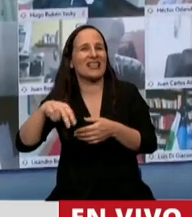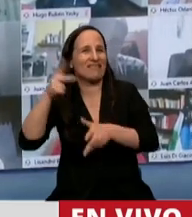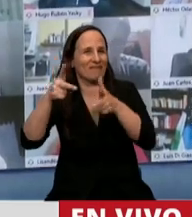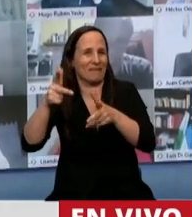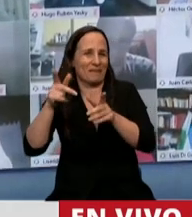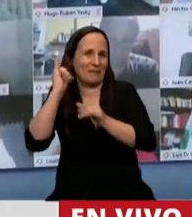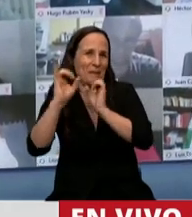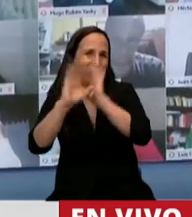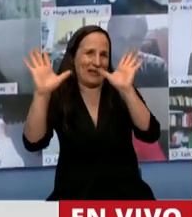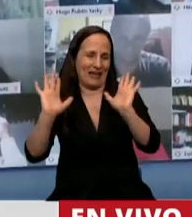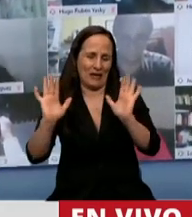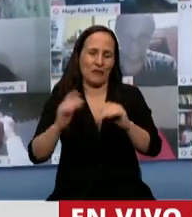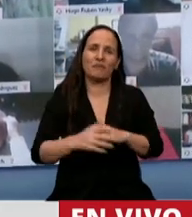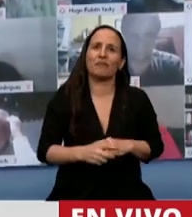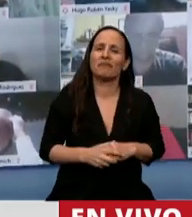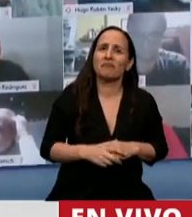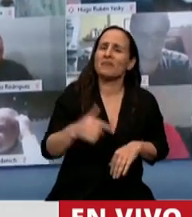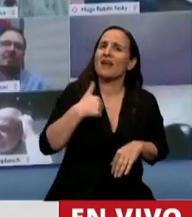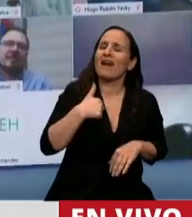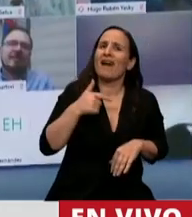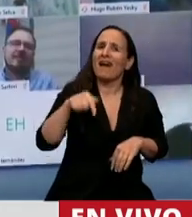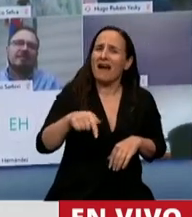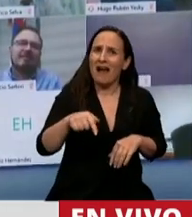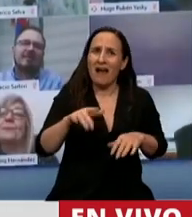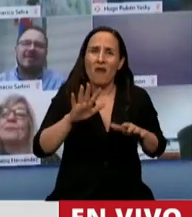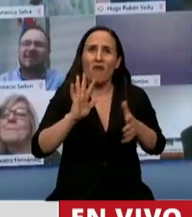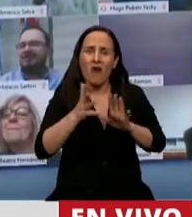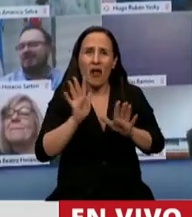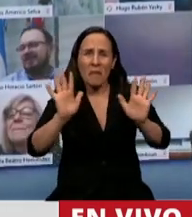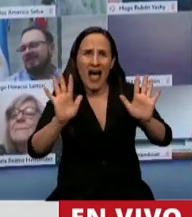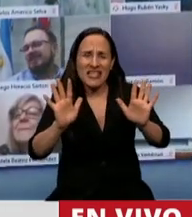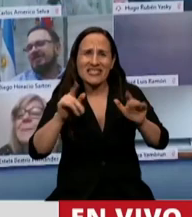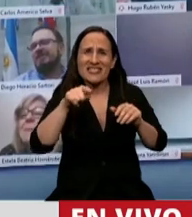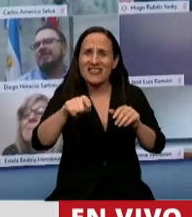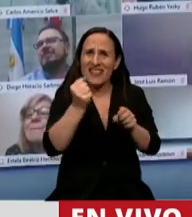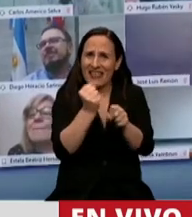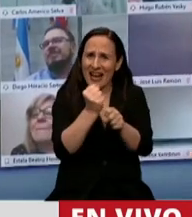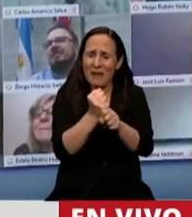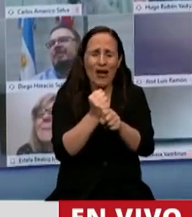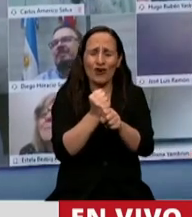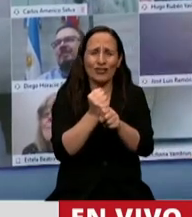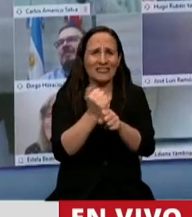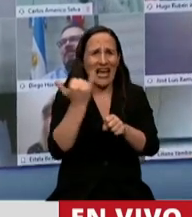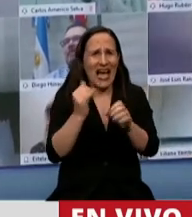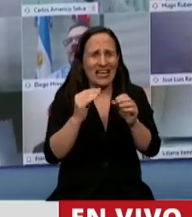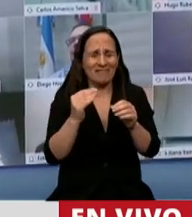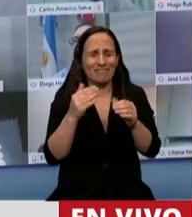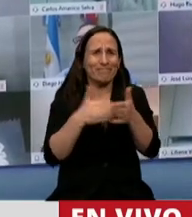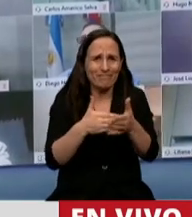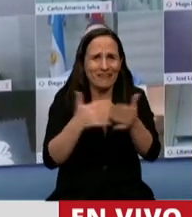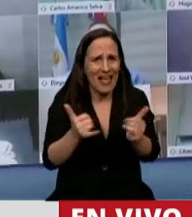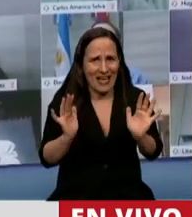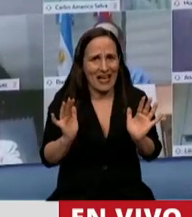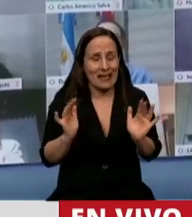en las limitaciones que hemos visto que tiene este sistema de funcionamiento. Y nuestro pedido,